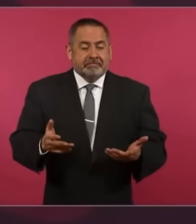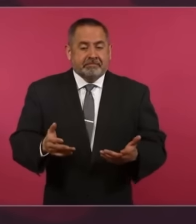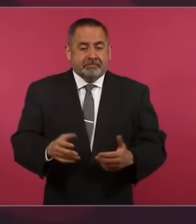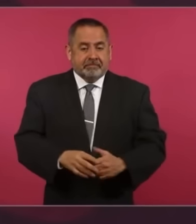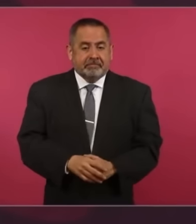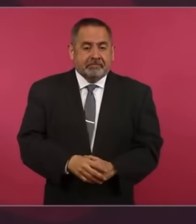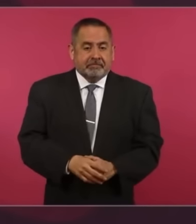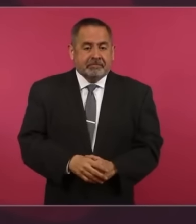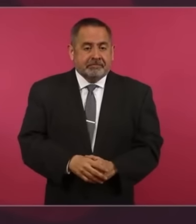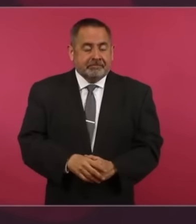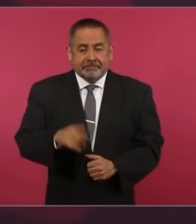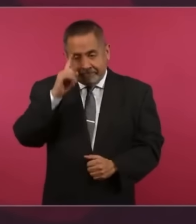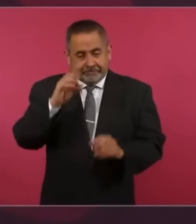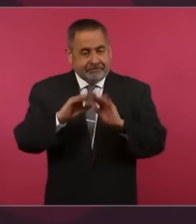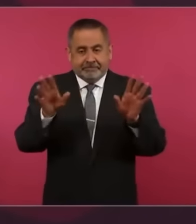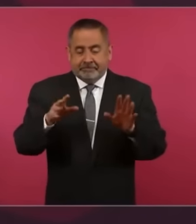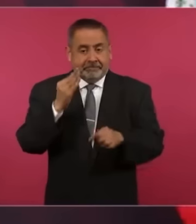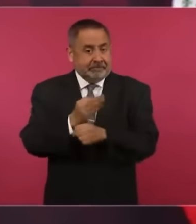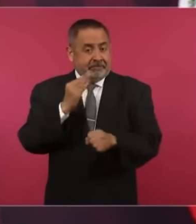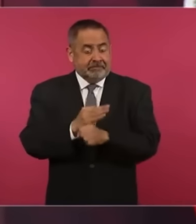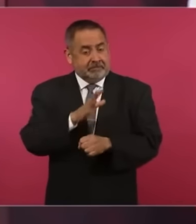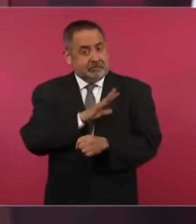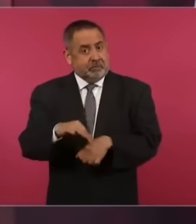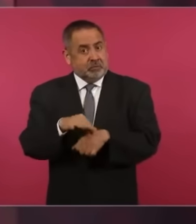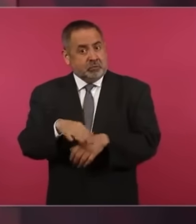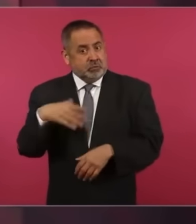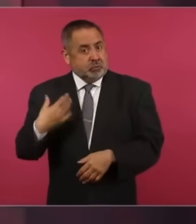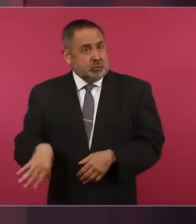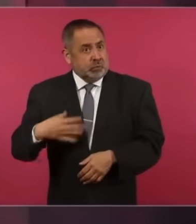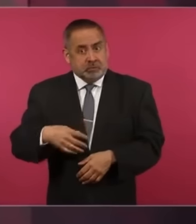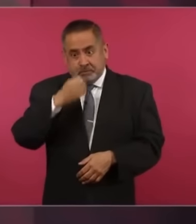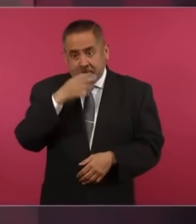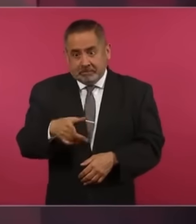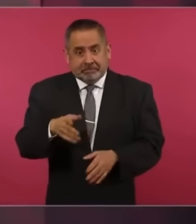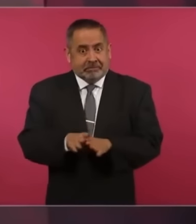No cabe duda que estamos viviendo tiempos interesantes.